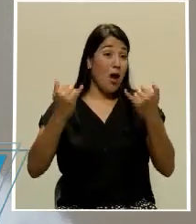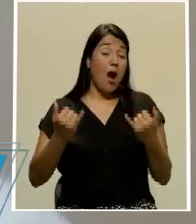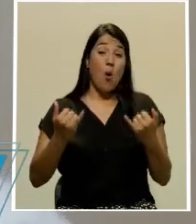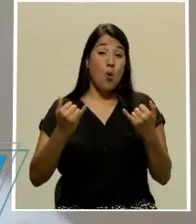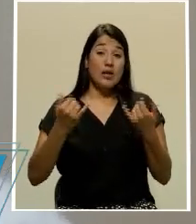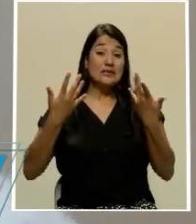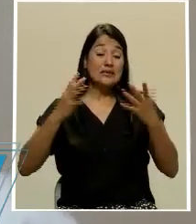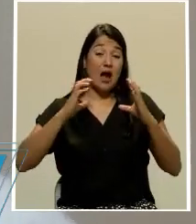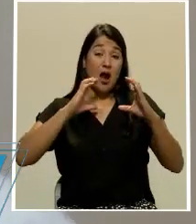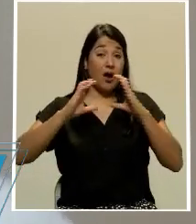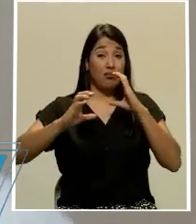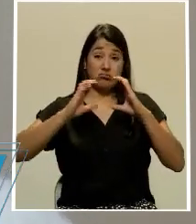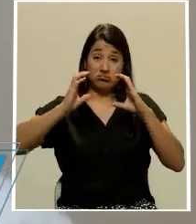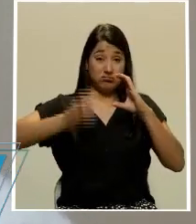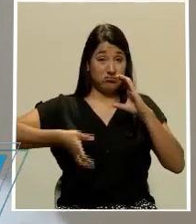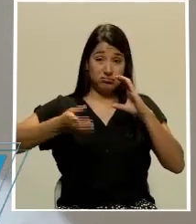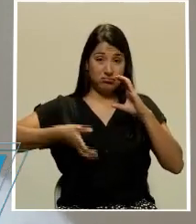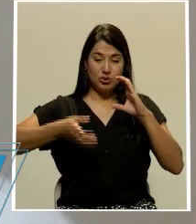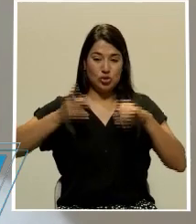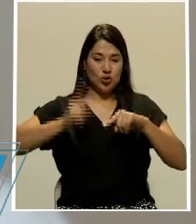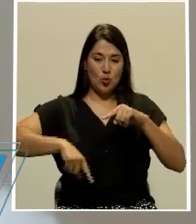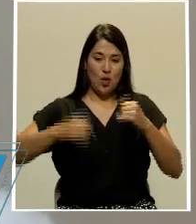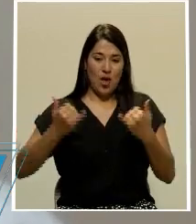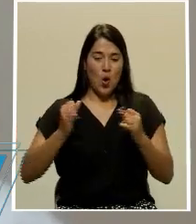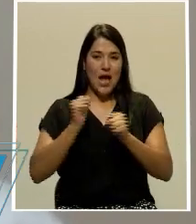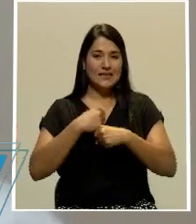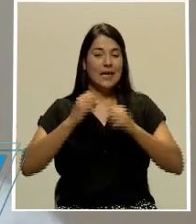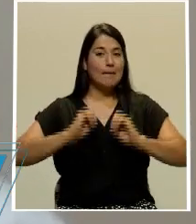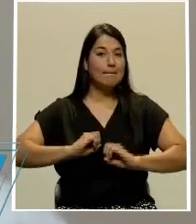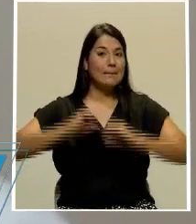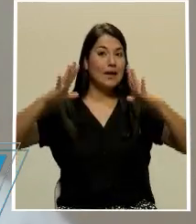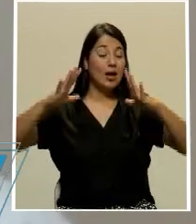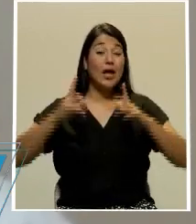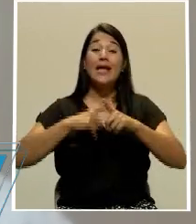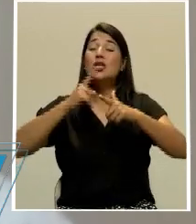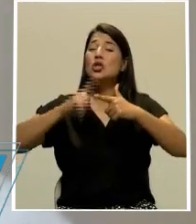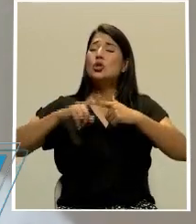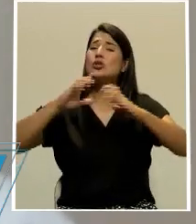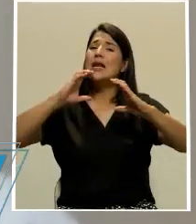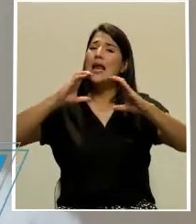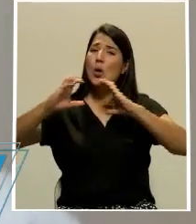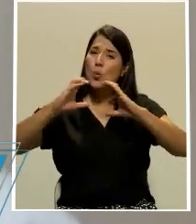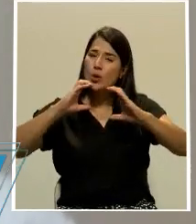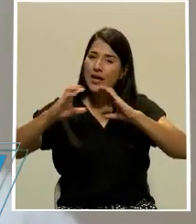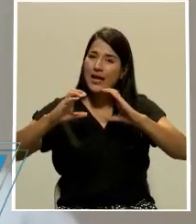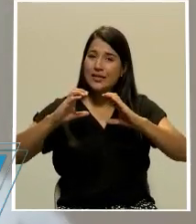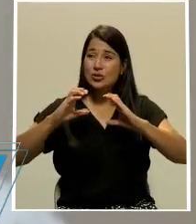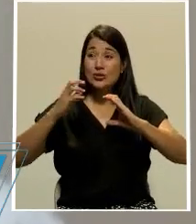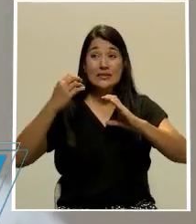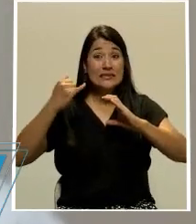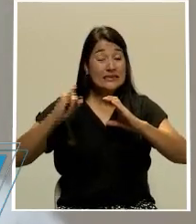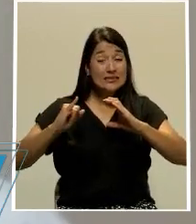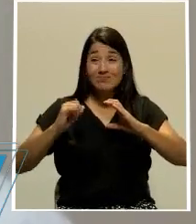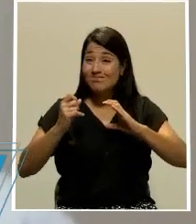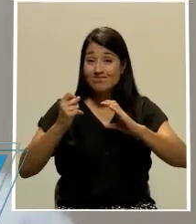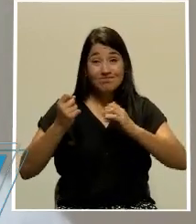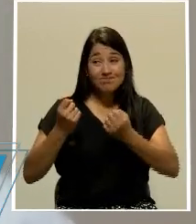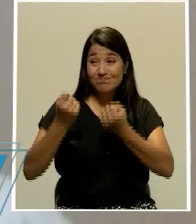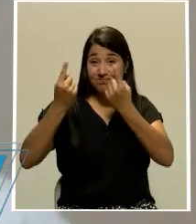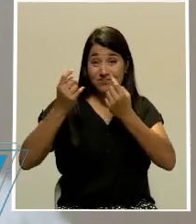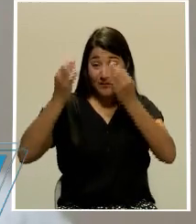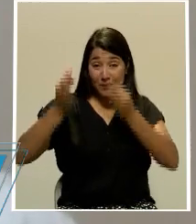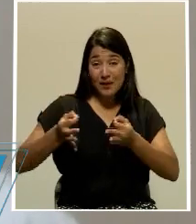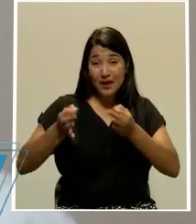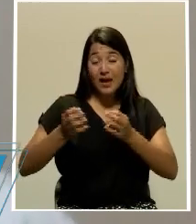cuando se cometen este tipo de errores, ¿verdad? Entonces, la comunicación más bien mal entendida es tratar de